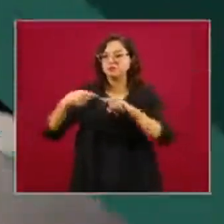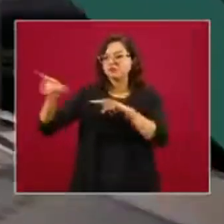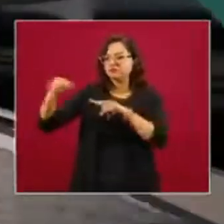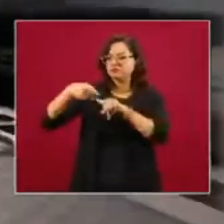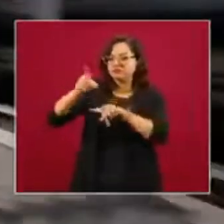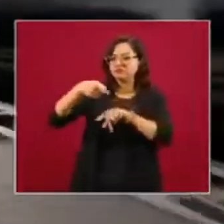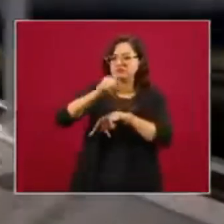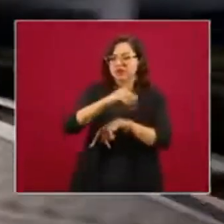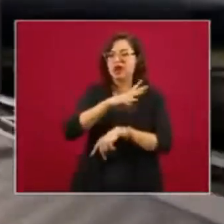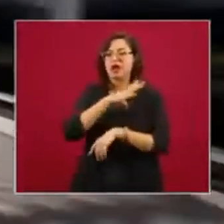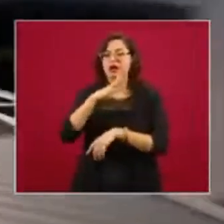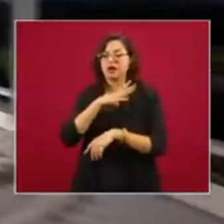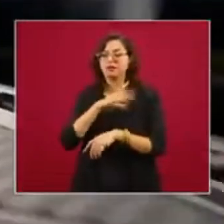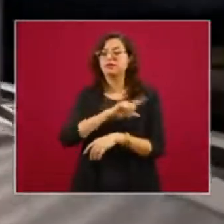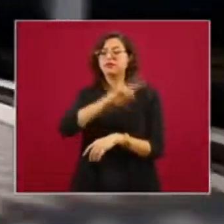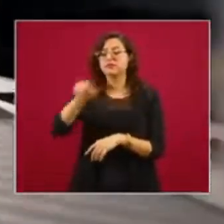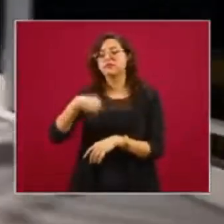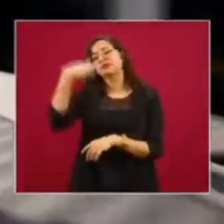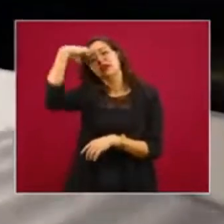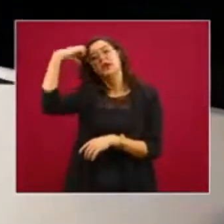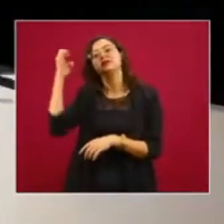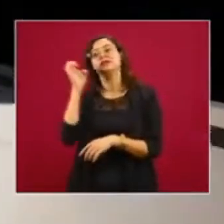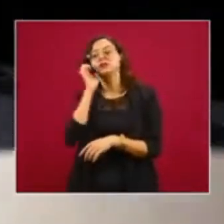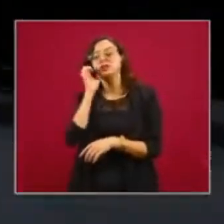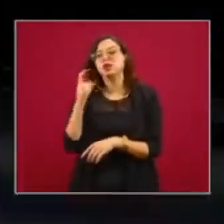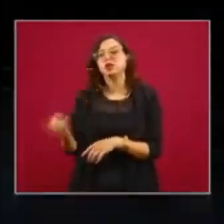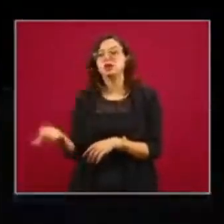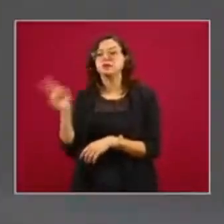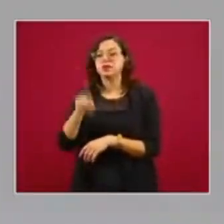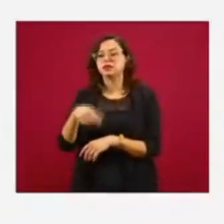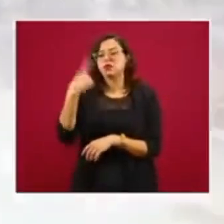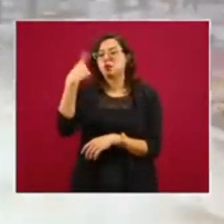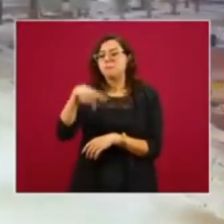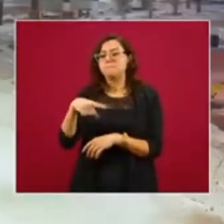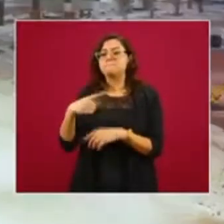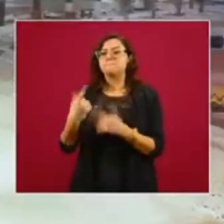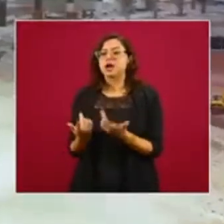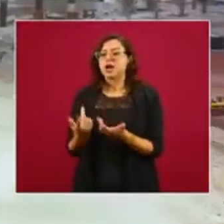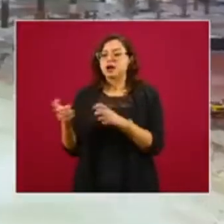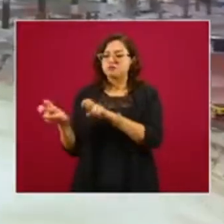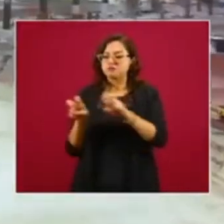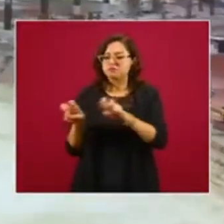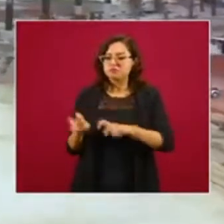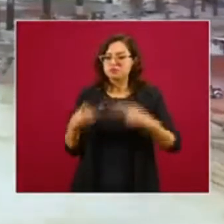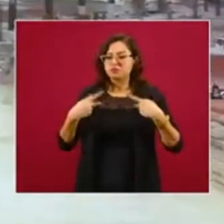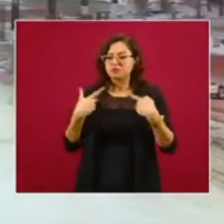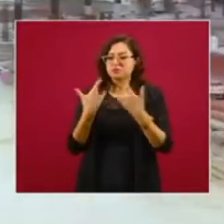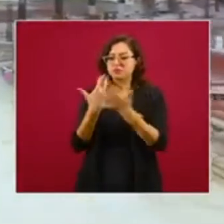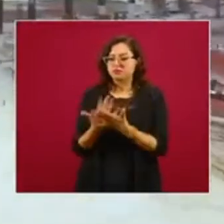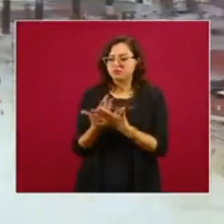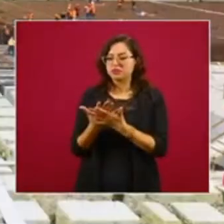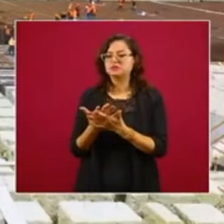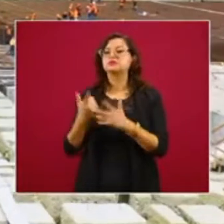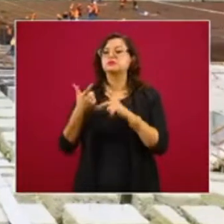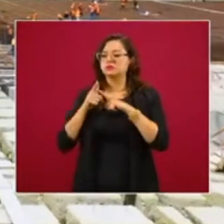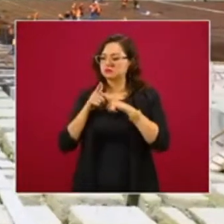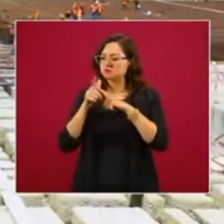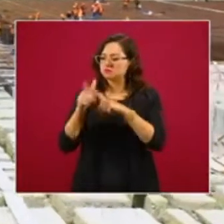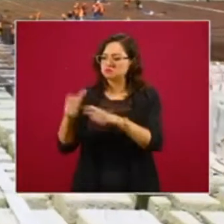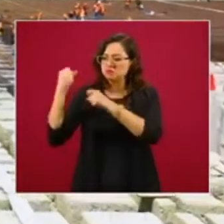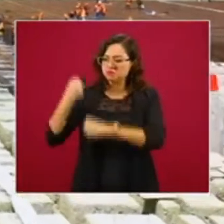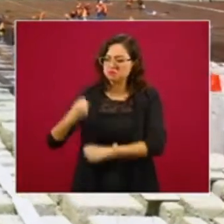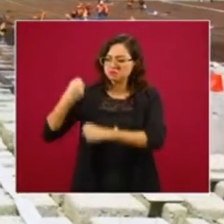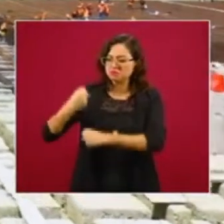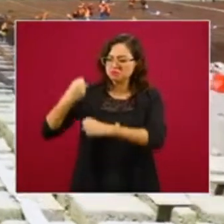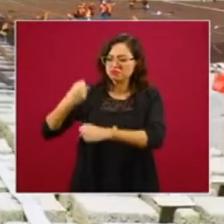física. En el estacionamiento y terminal intermodal de transporte terrestre se trabaja en la conformación de terraplenes, mientras